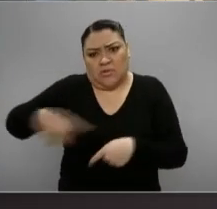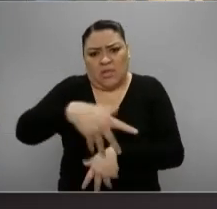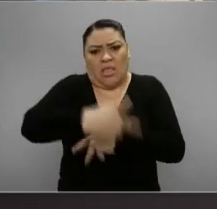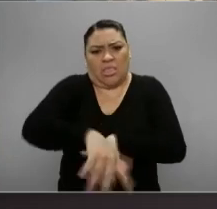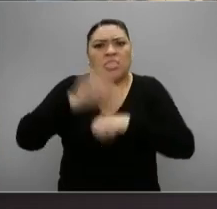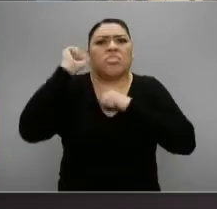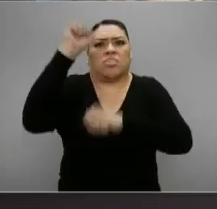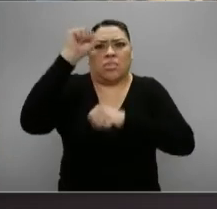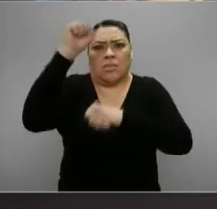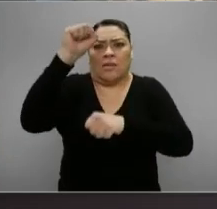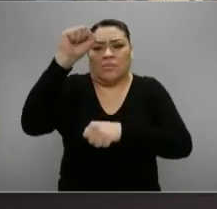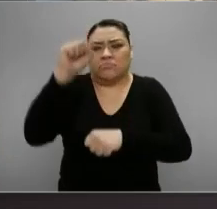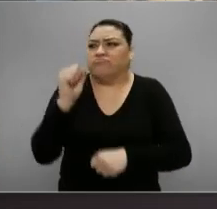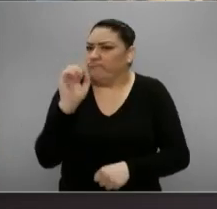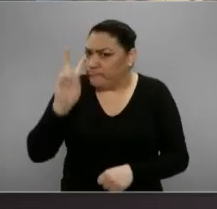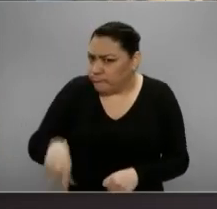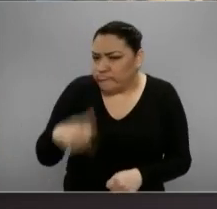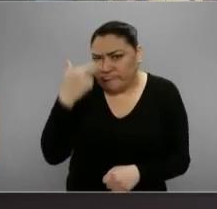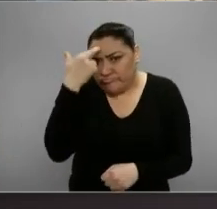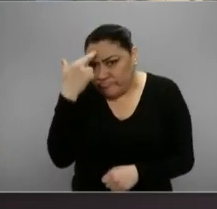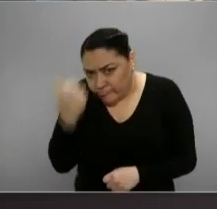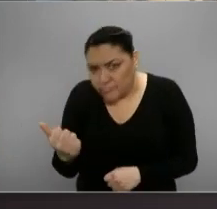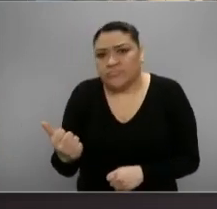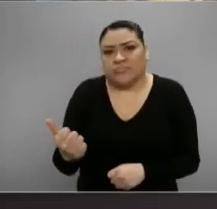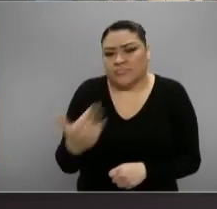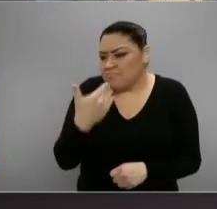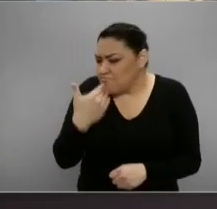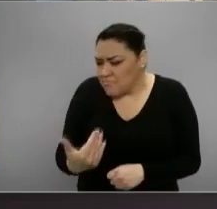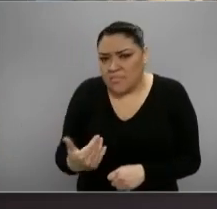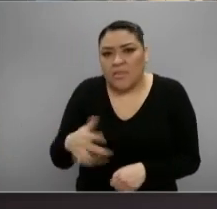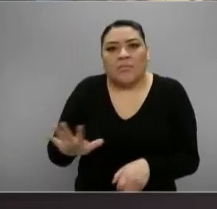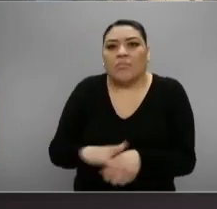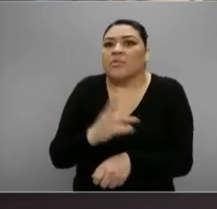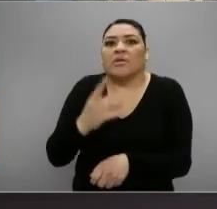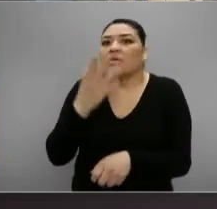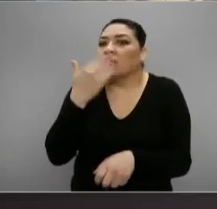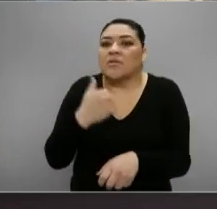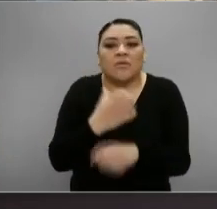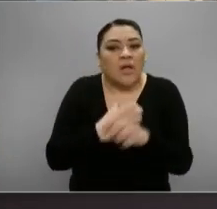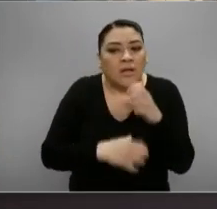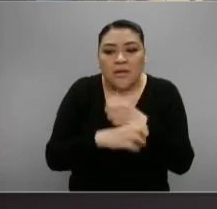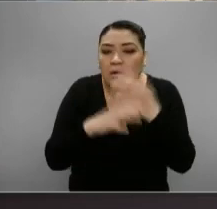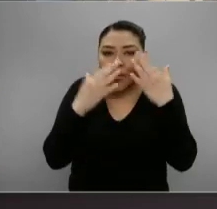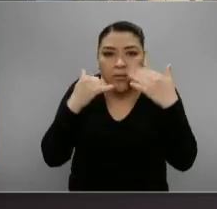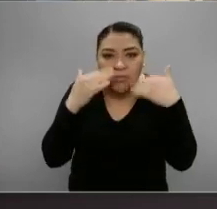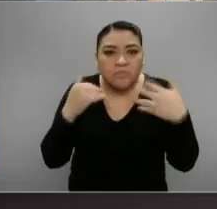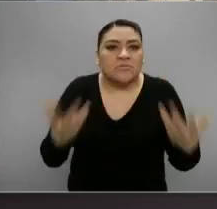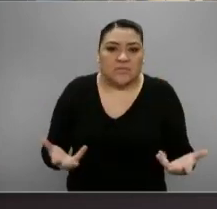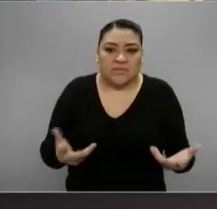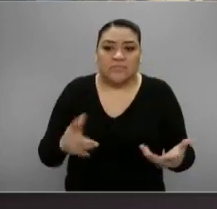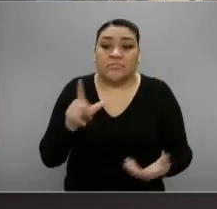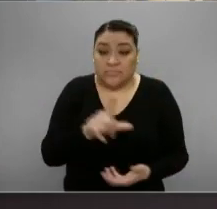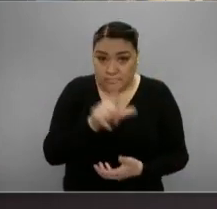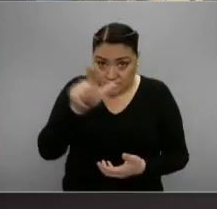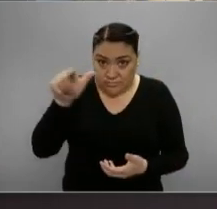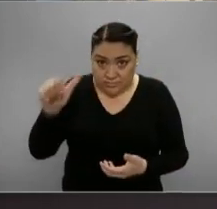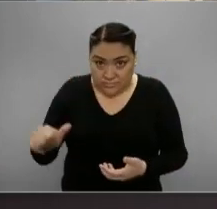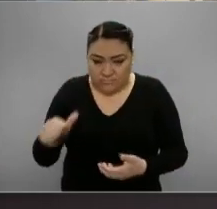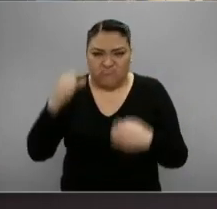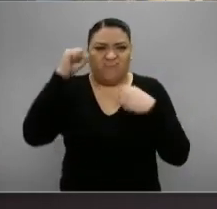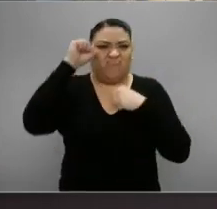entienden, son legítimas porque no tienen precisamente estos insumos. Y después de que